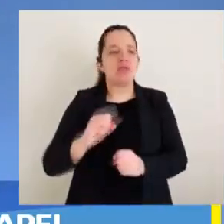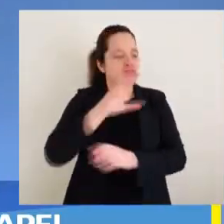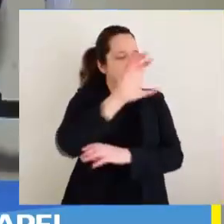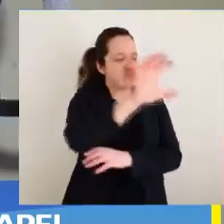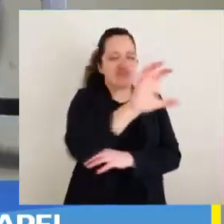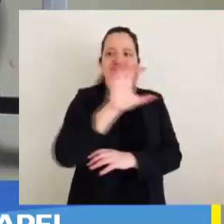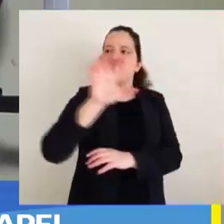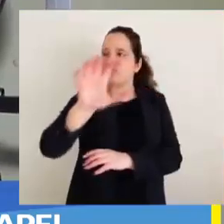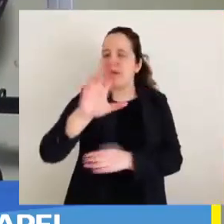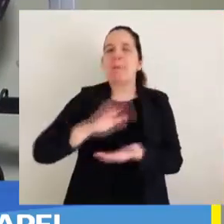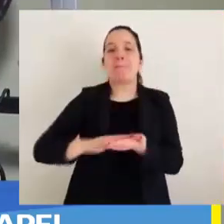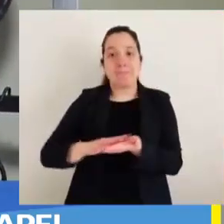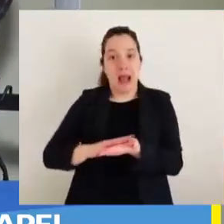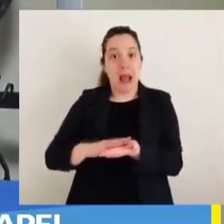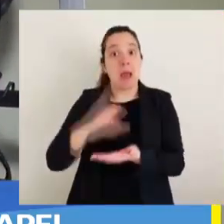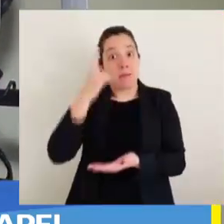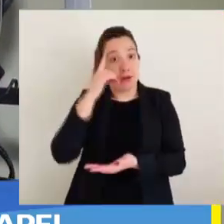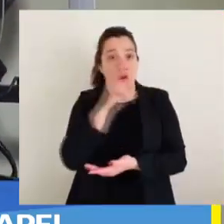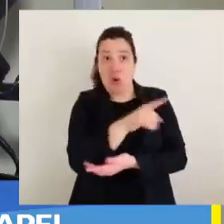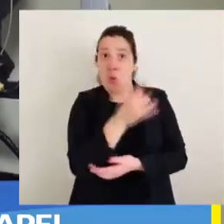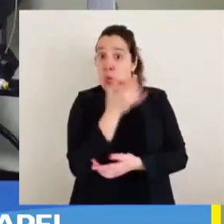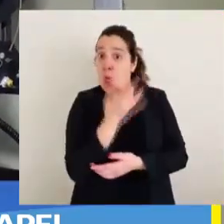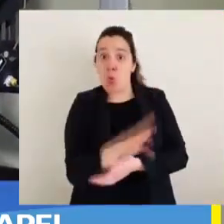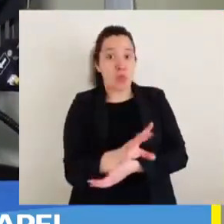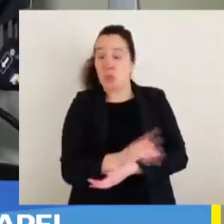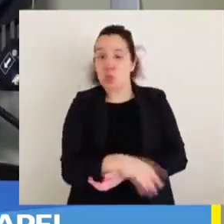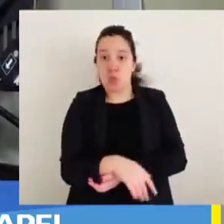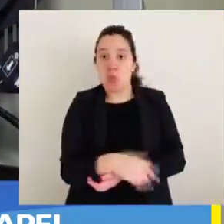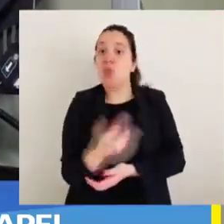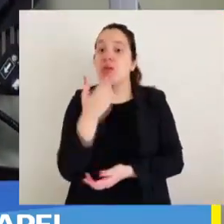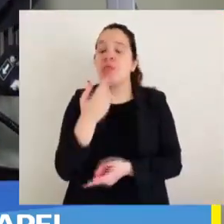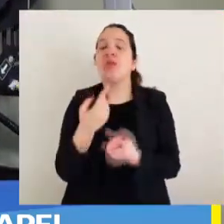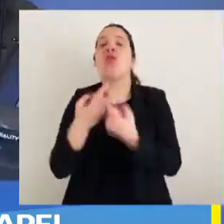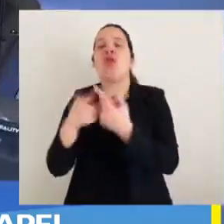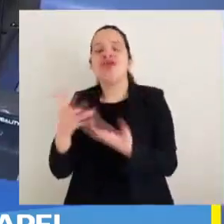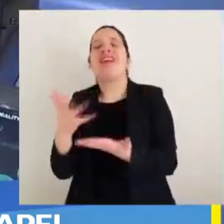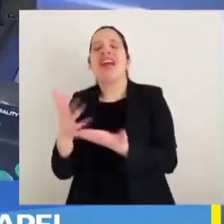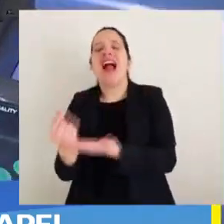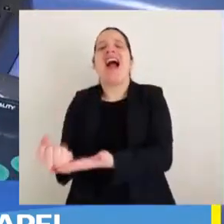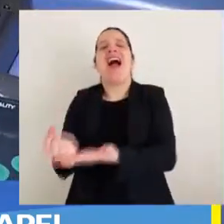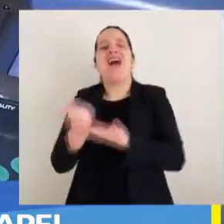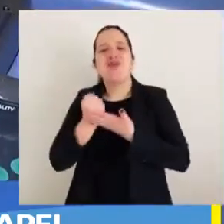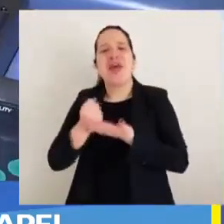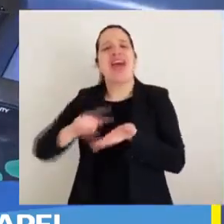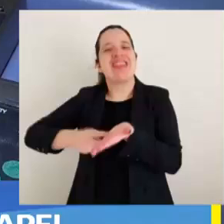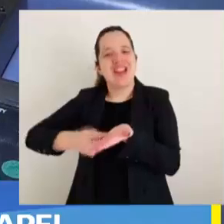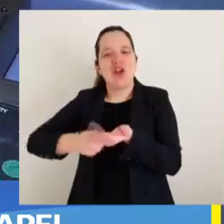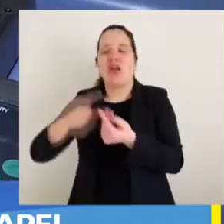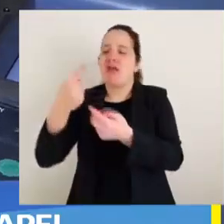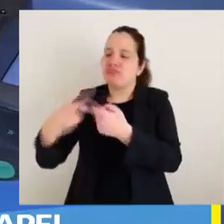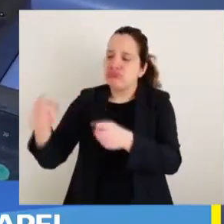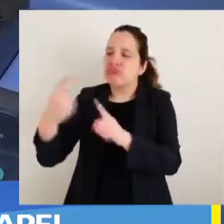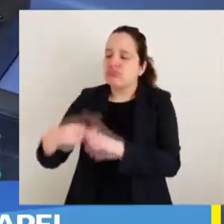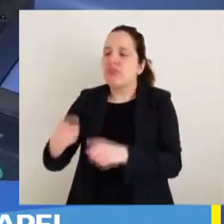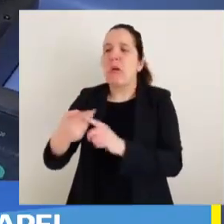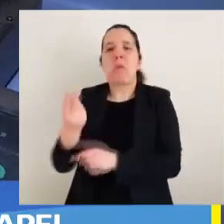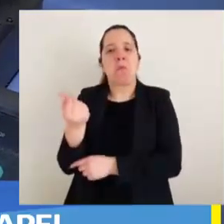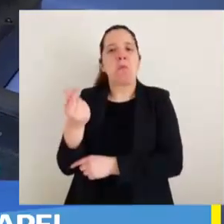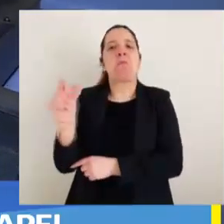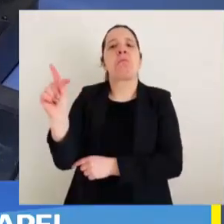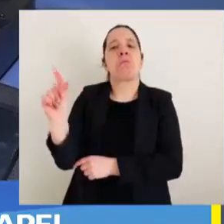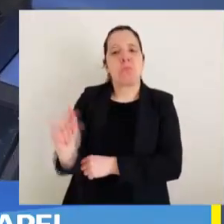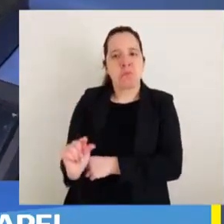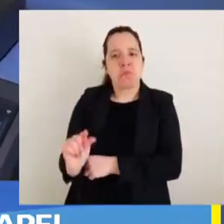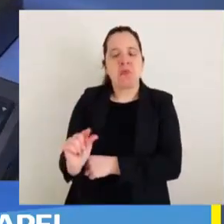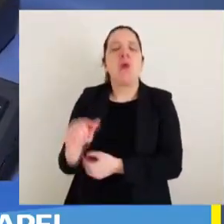señaléticas en braille. Pero no solo eso, también se han aprovechado estas tecnologías para la aplicación de diversas soluciones a bajo